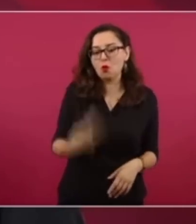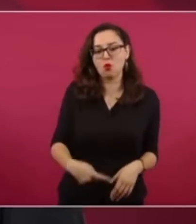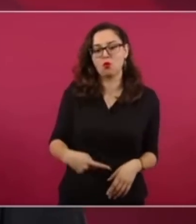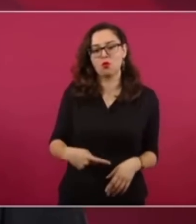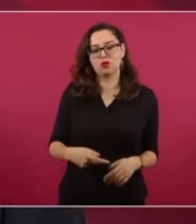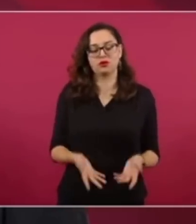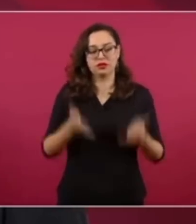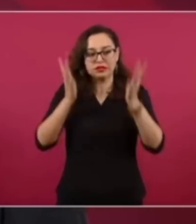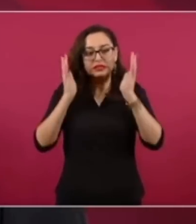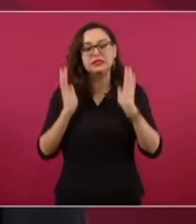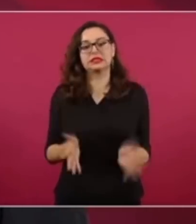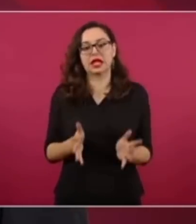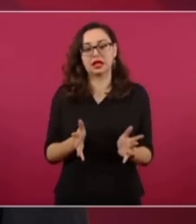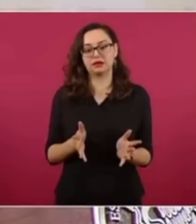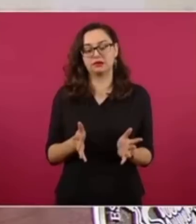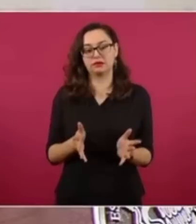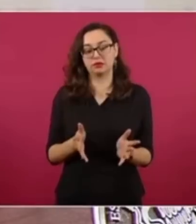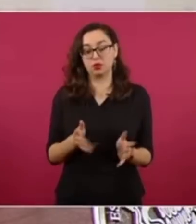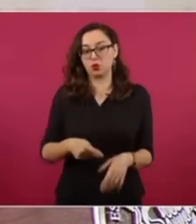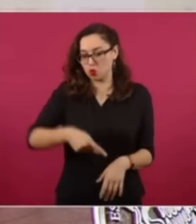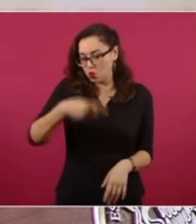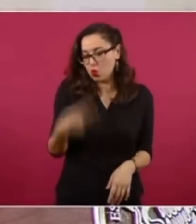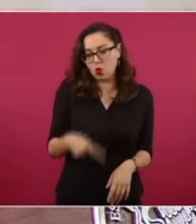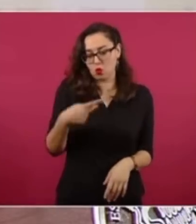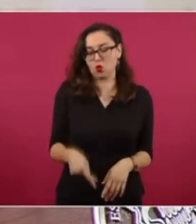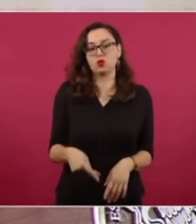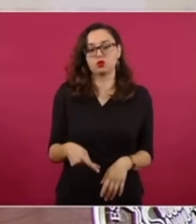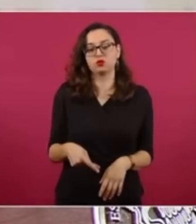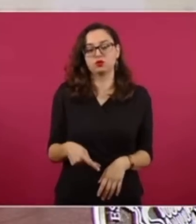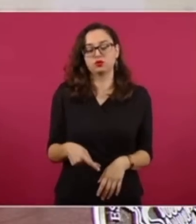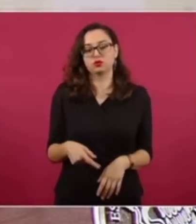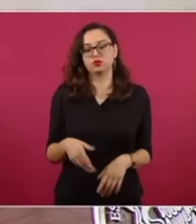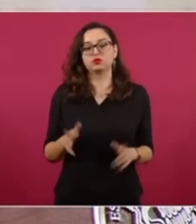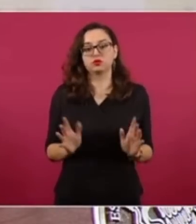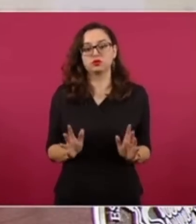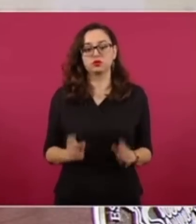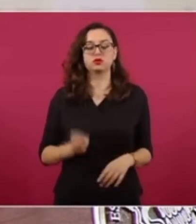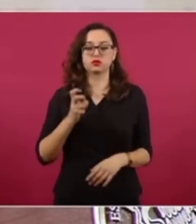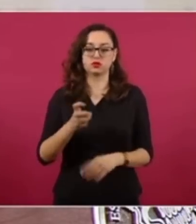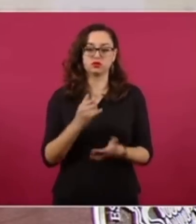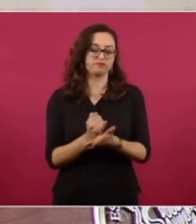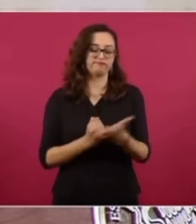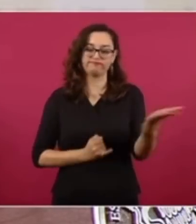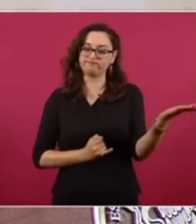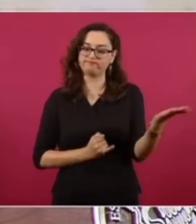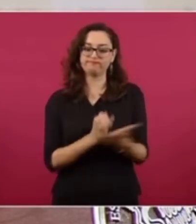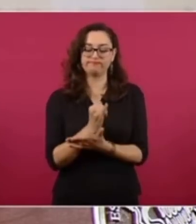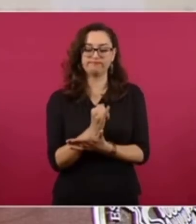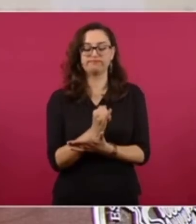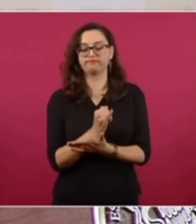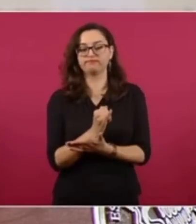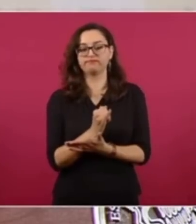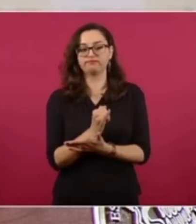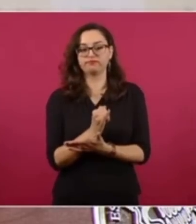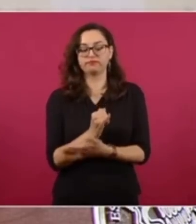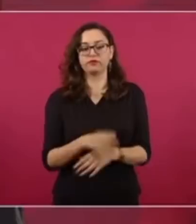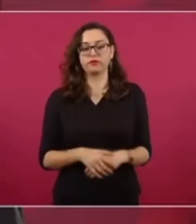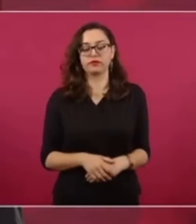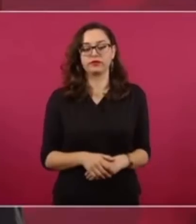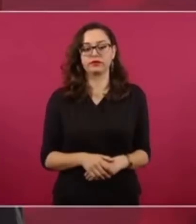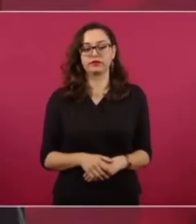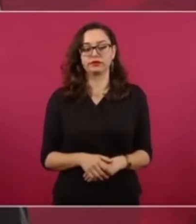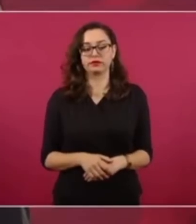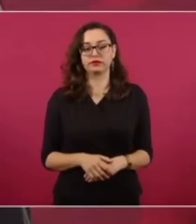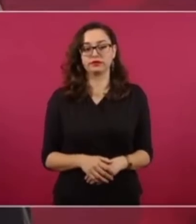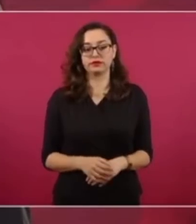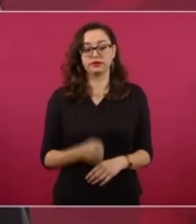litio en México. Esa fue una decisión que tomamos. Y estos insumos son muy